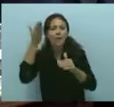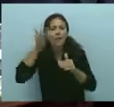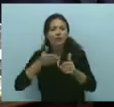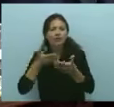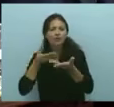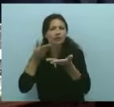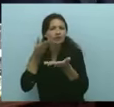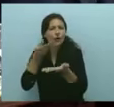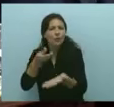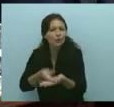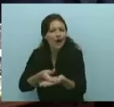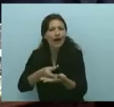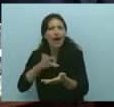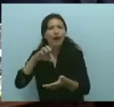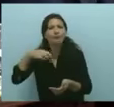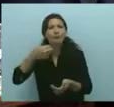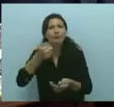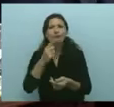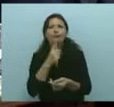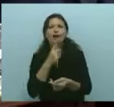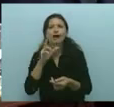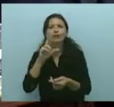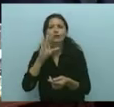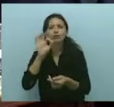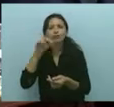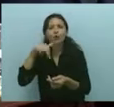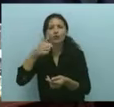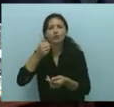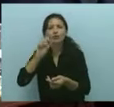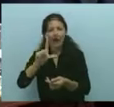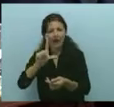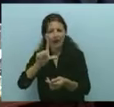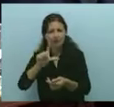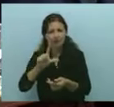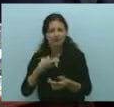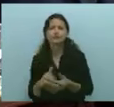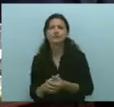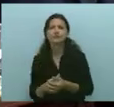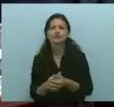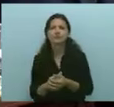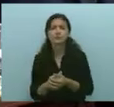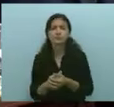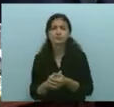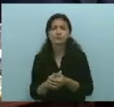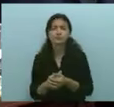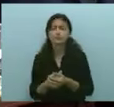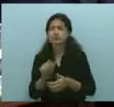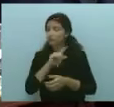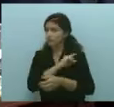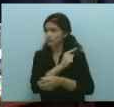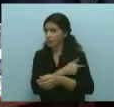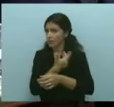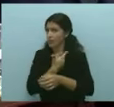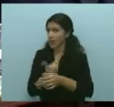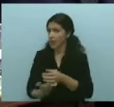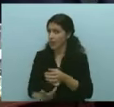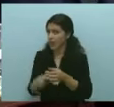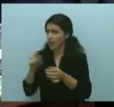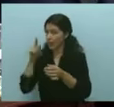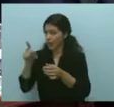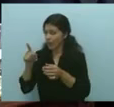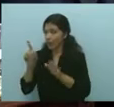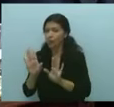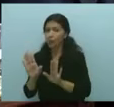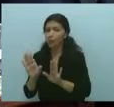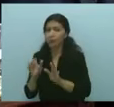sale todo de la misma plata, el tesoro provincial, pero también el Ejecutivo tiene el gesto de